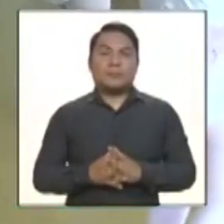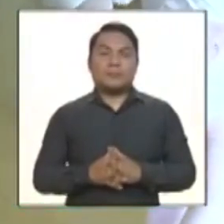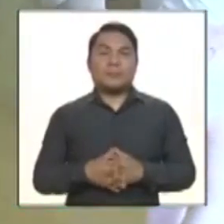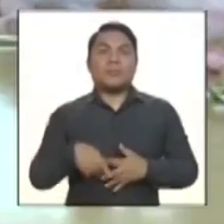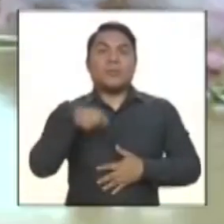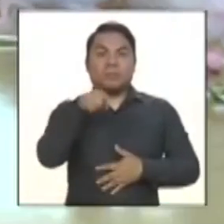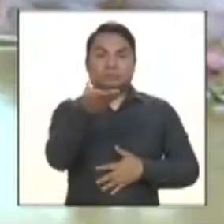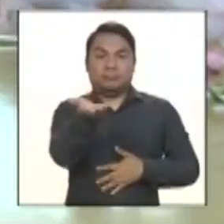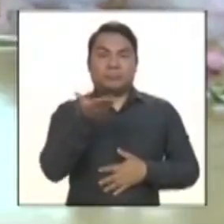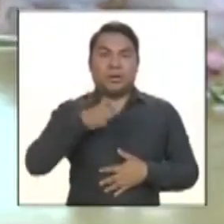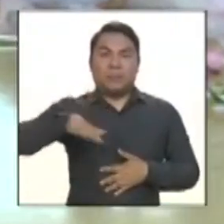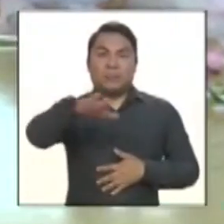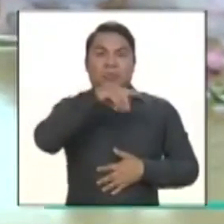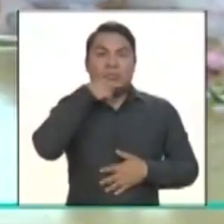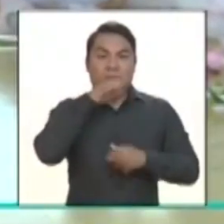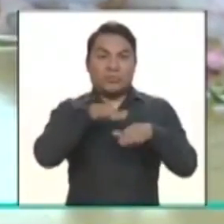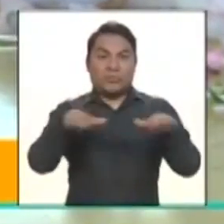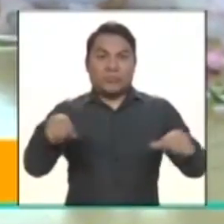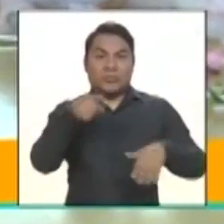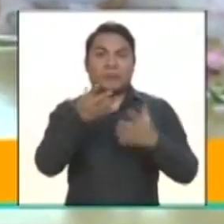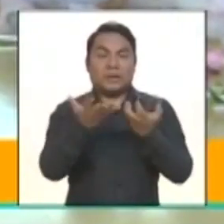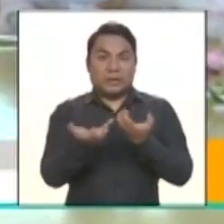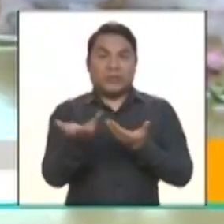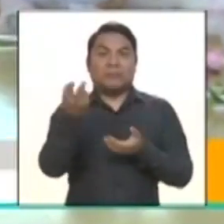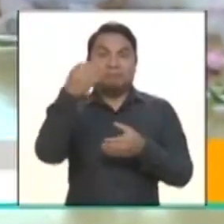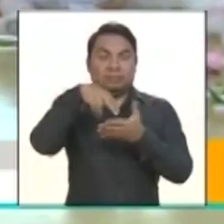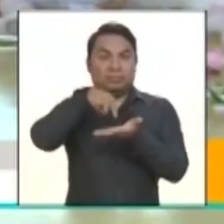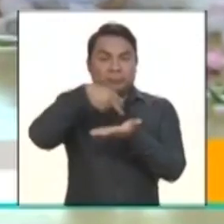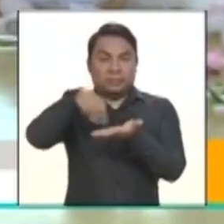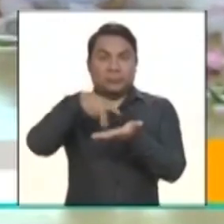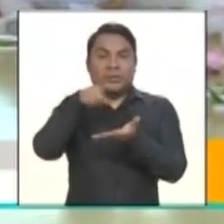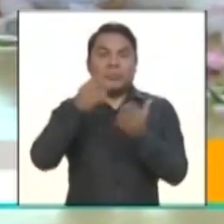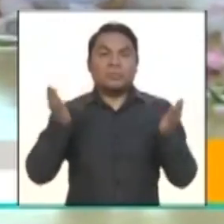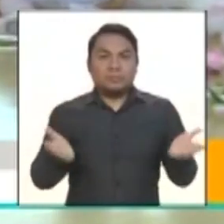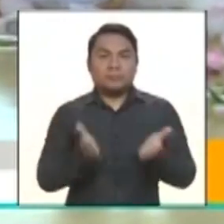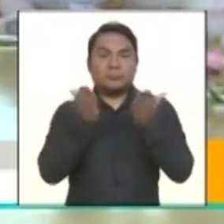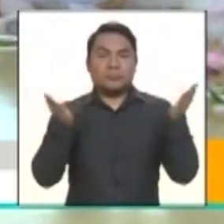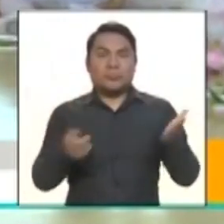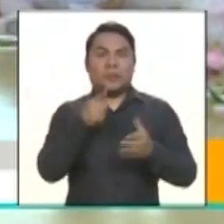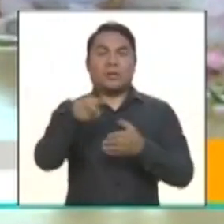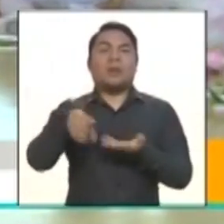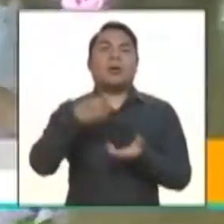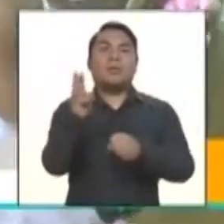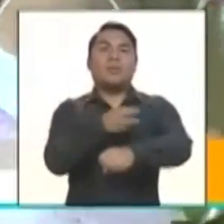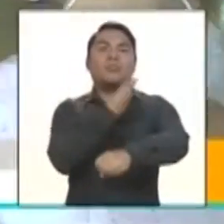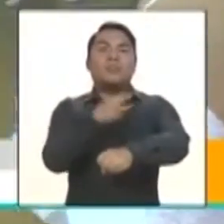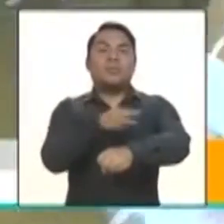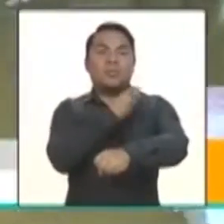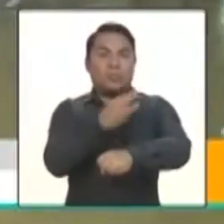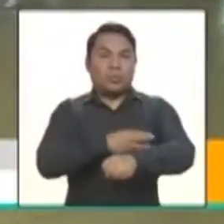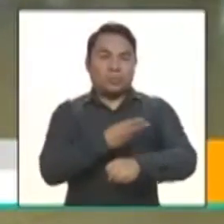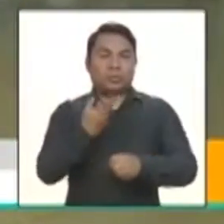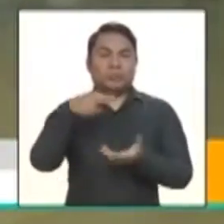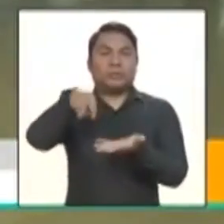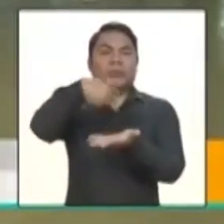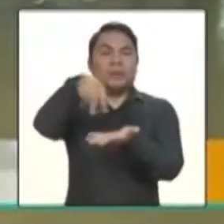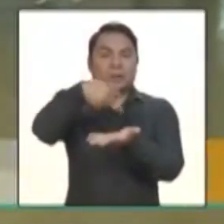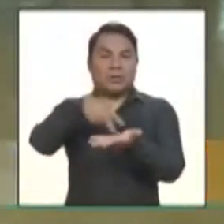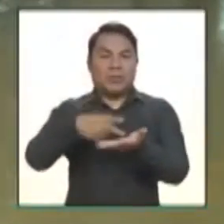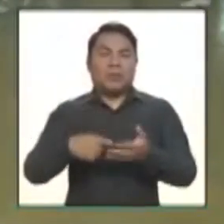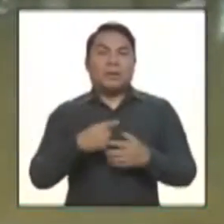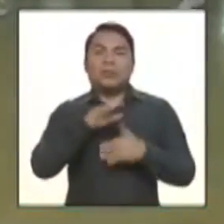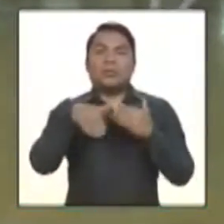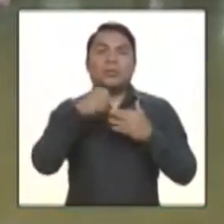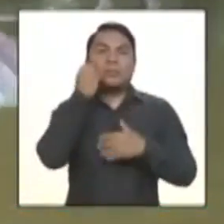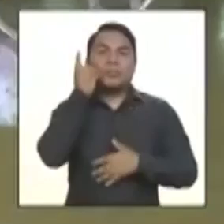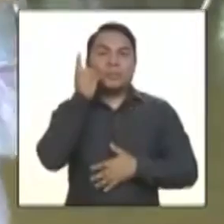Las invito a todas las niñas que sigan con este arte, que sigan impulsando lo que es la música clásica, a todas mis niñas con síndrome de Down.